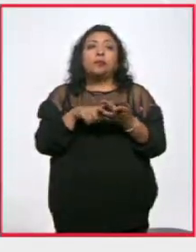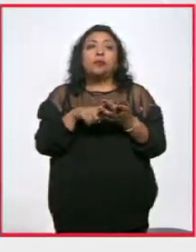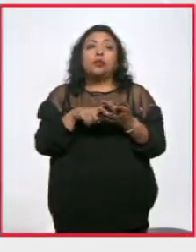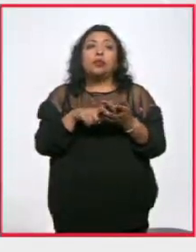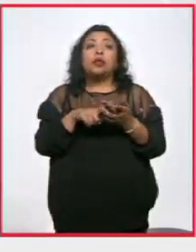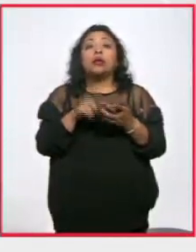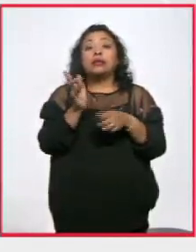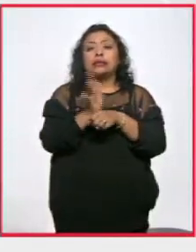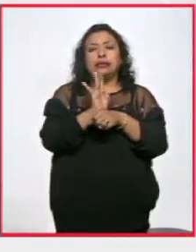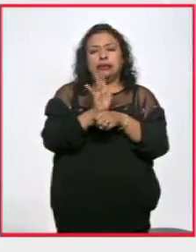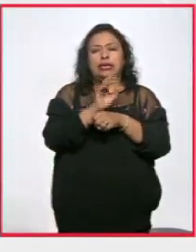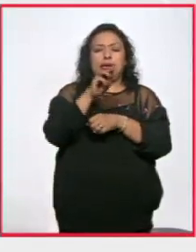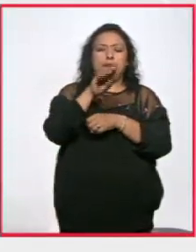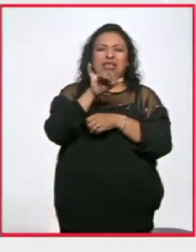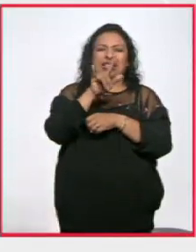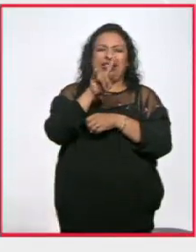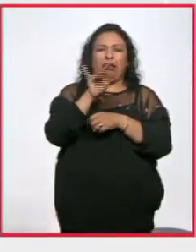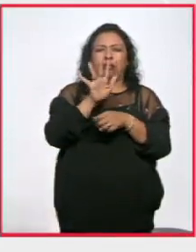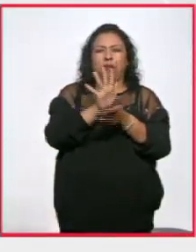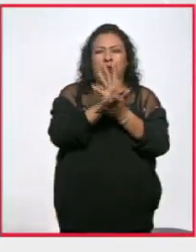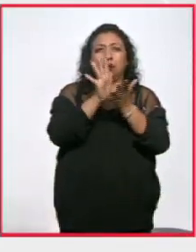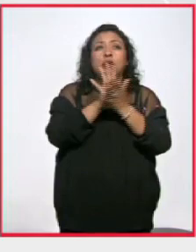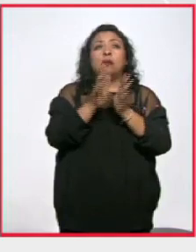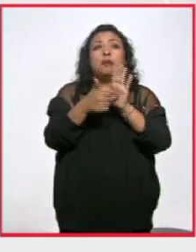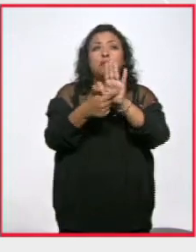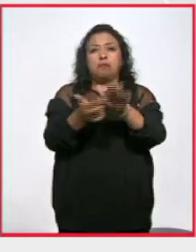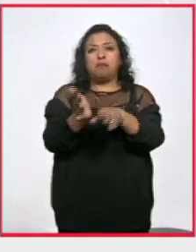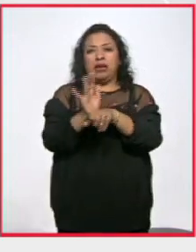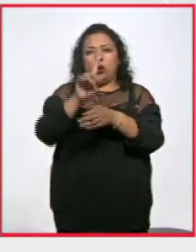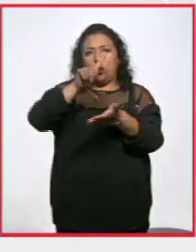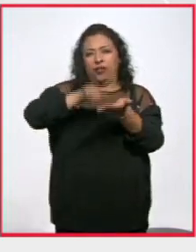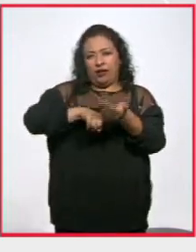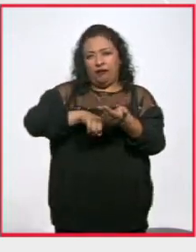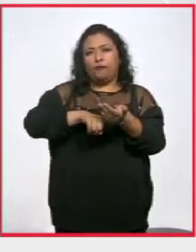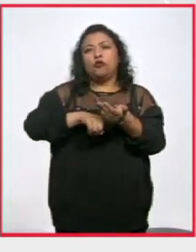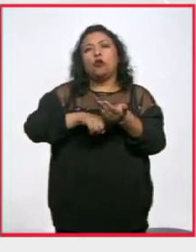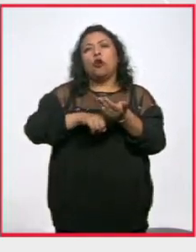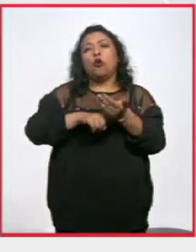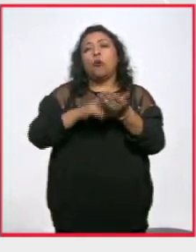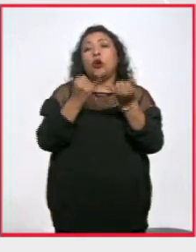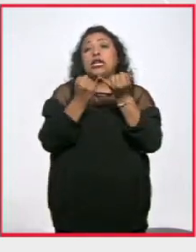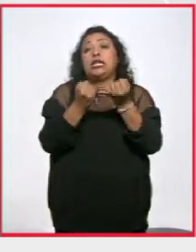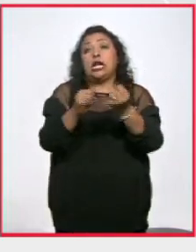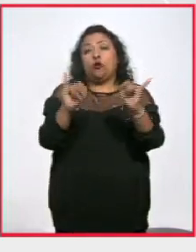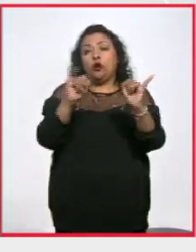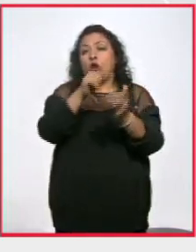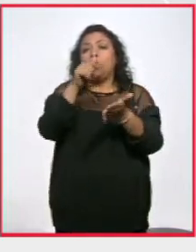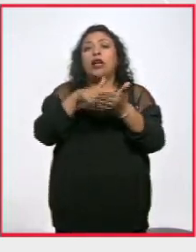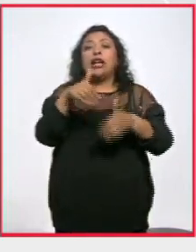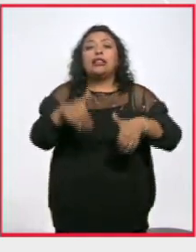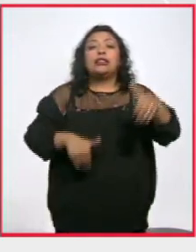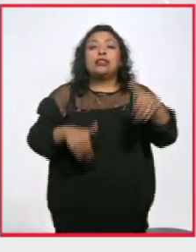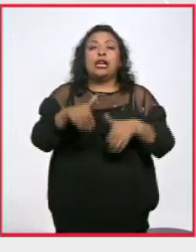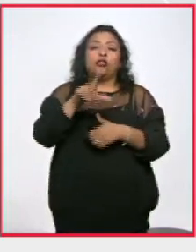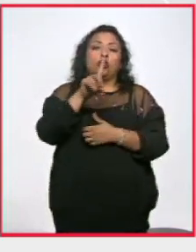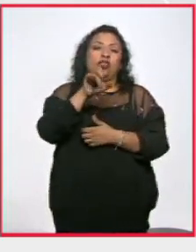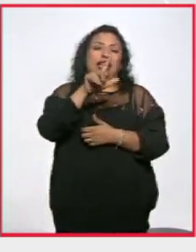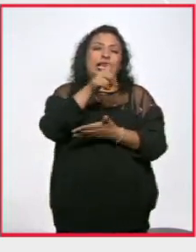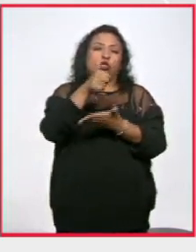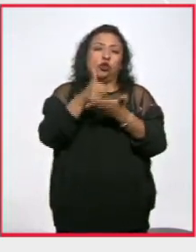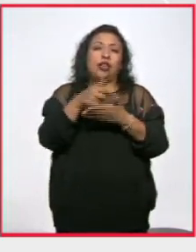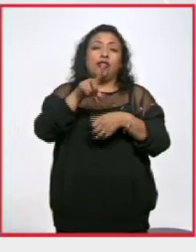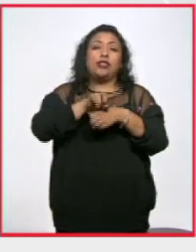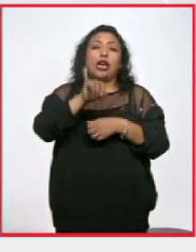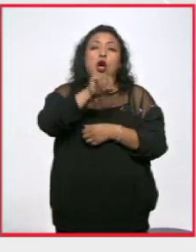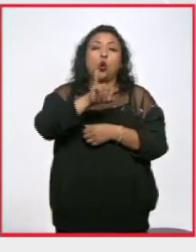de cine militante va a presentar su película en nuestra función inaugural en el Teatro de la Ciudad. Esto va a ser